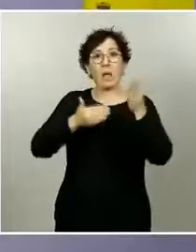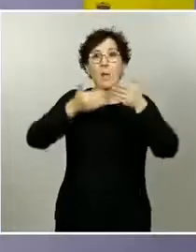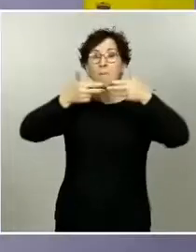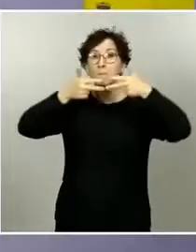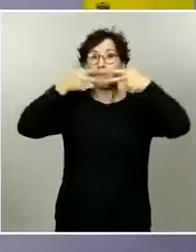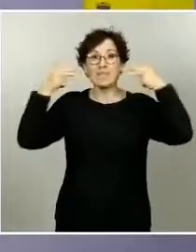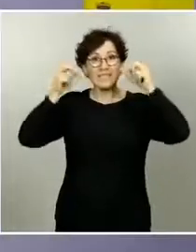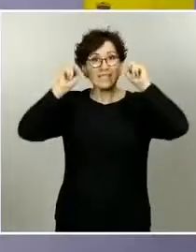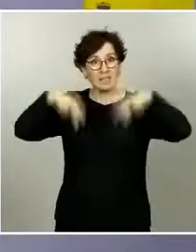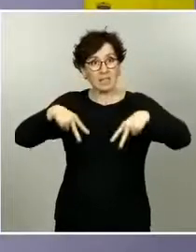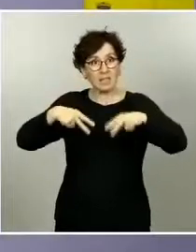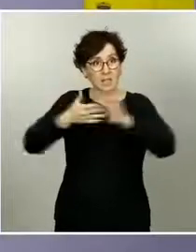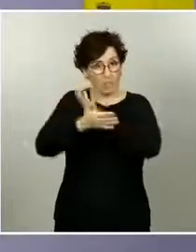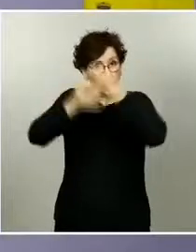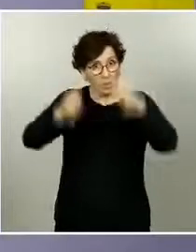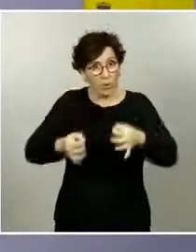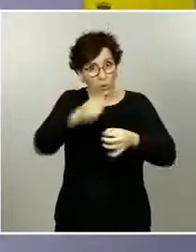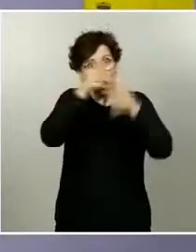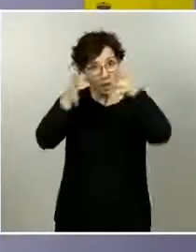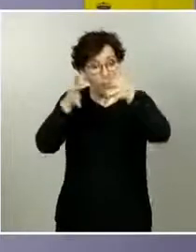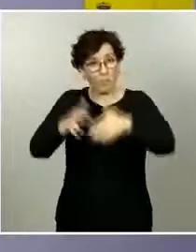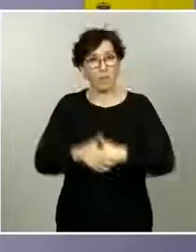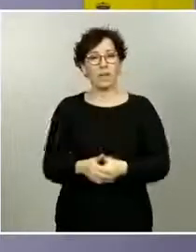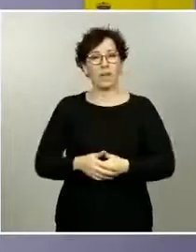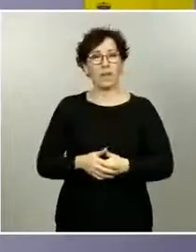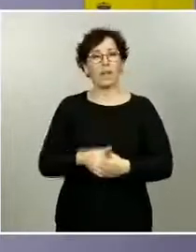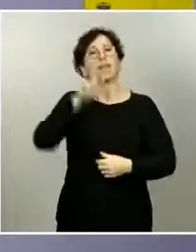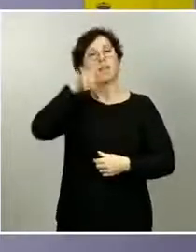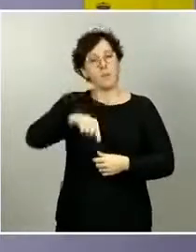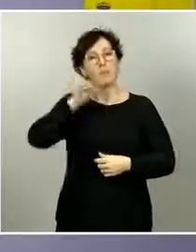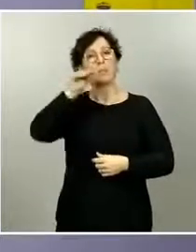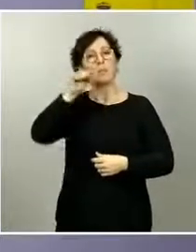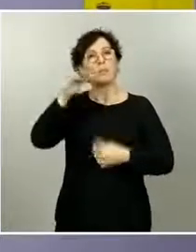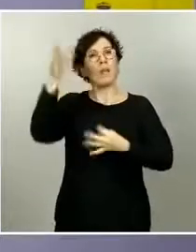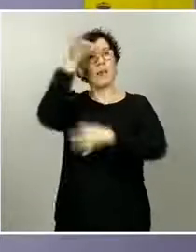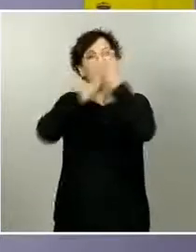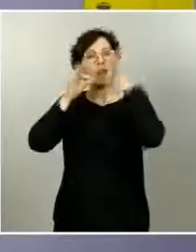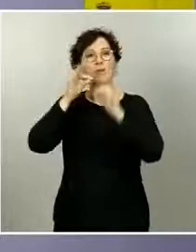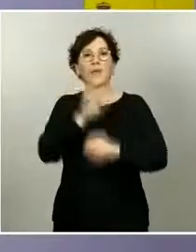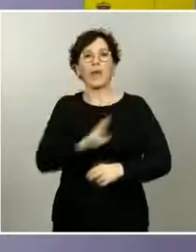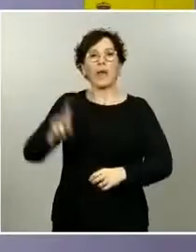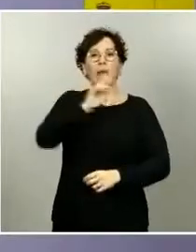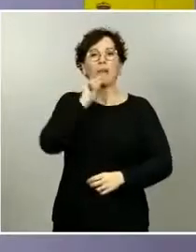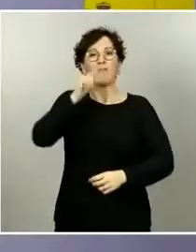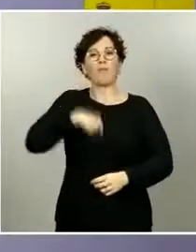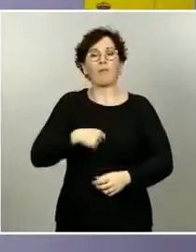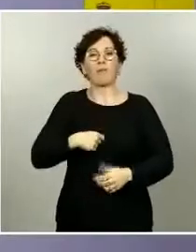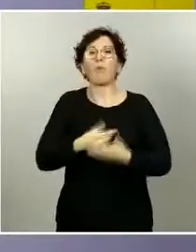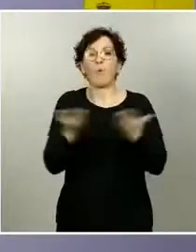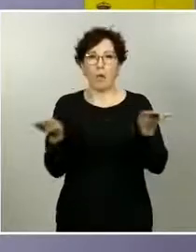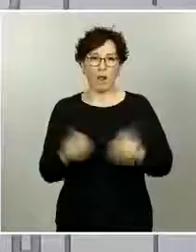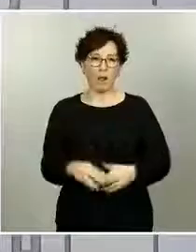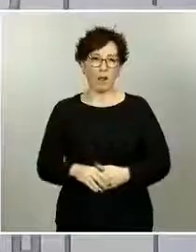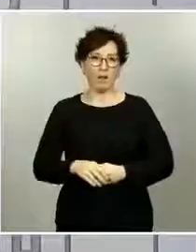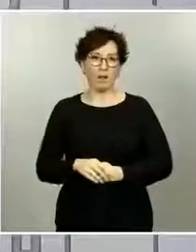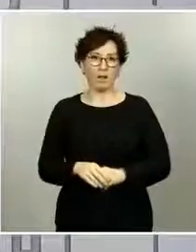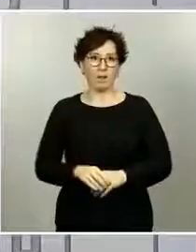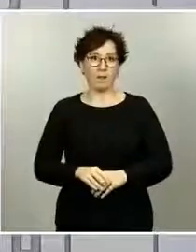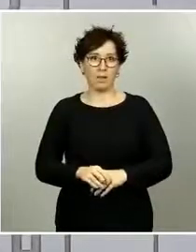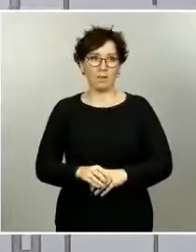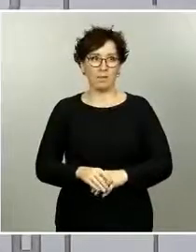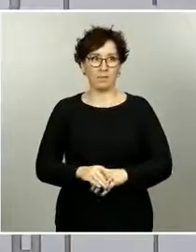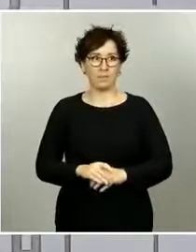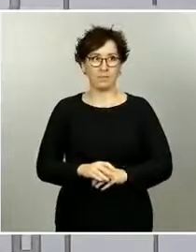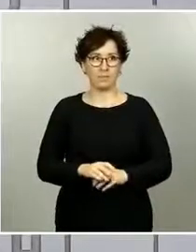protectores de vinilo que están proliferando en las calles? ¿Son seguras sin mascarilla? ¿La recomiendan? Y también le pregunta, ¿qué datos manejan sobre